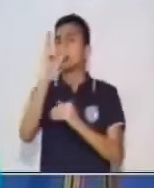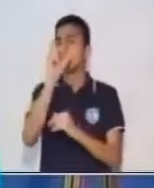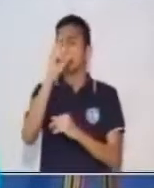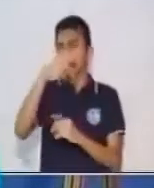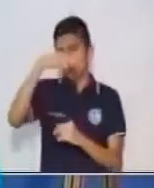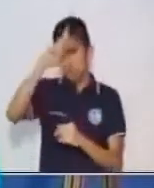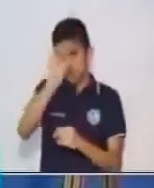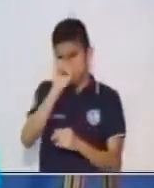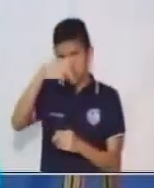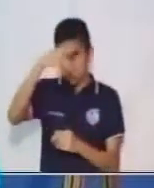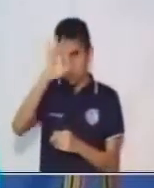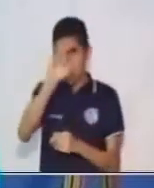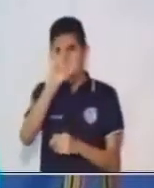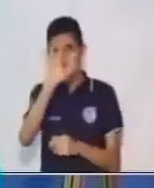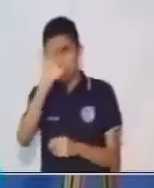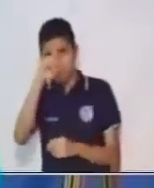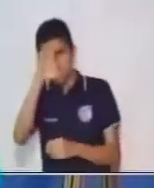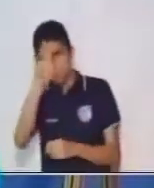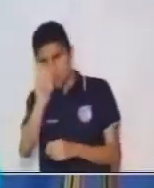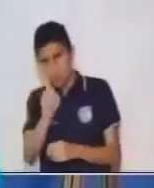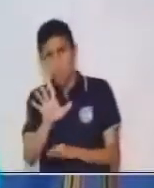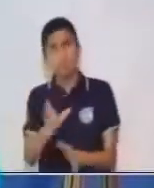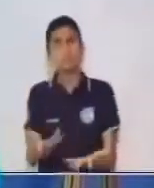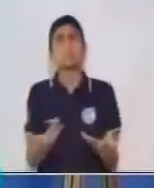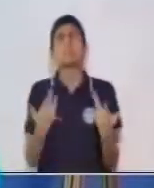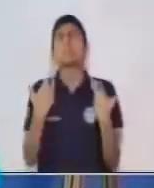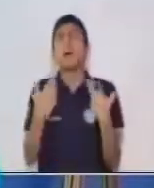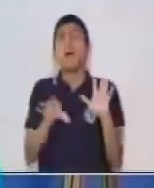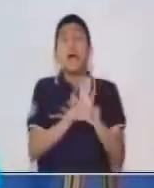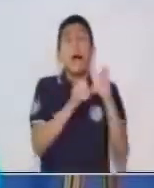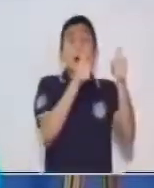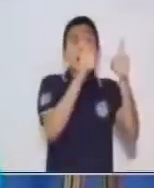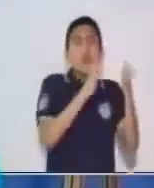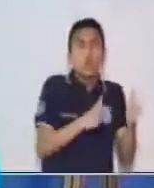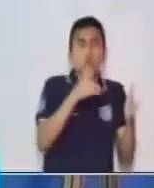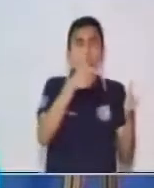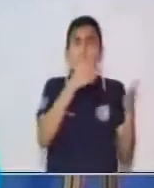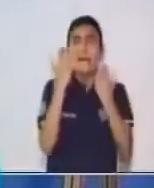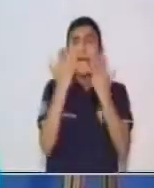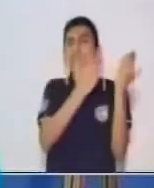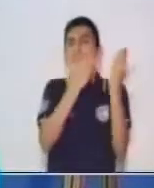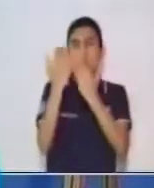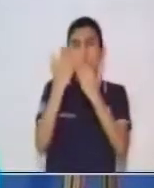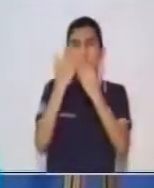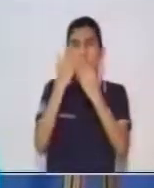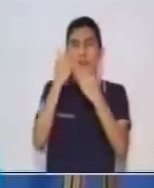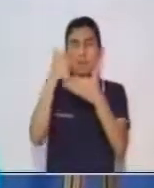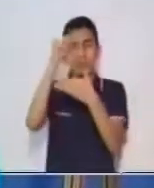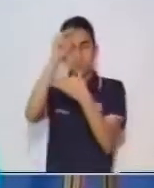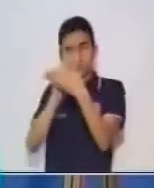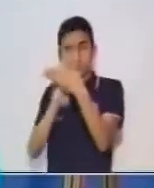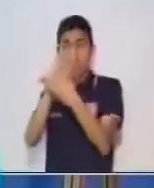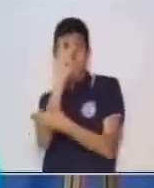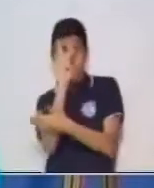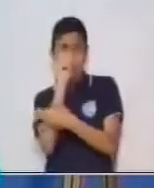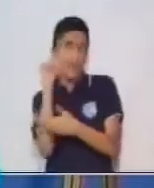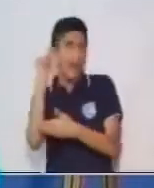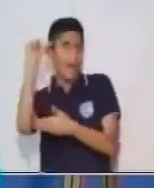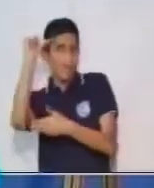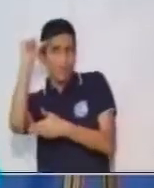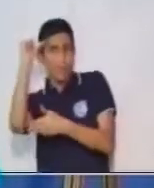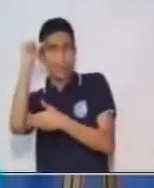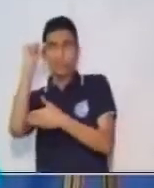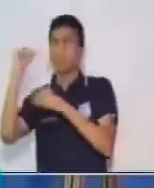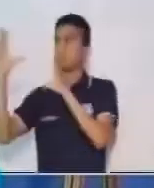incluidas. ¿Qué dice en este ejemplo? Los alumnos estudian la lección y los adultos conversan de